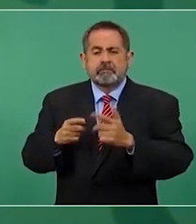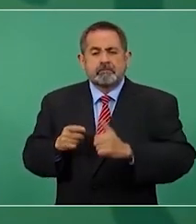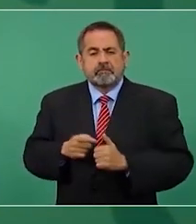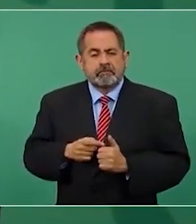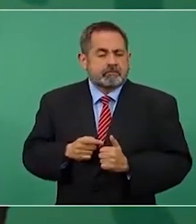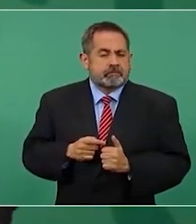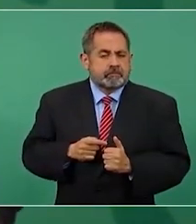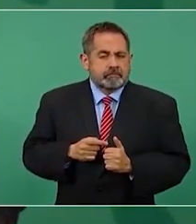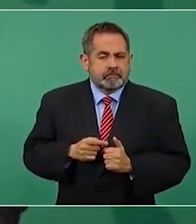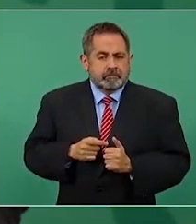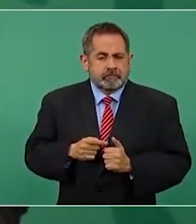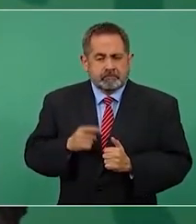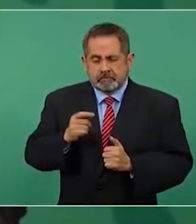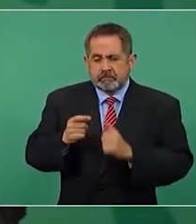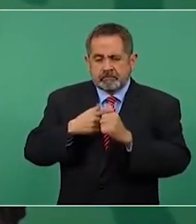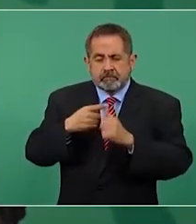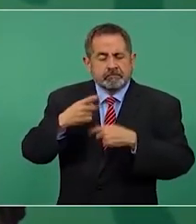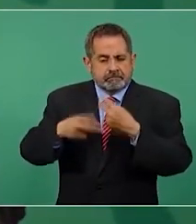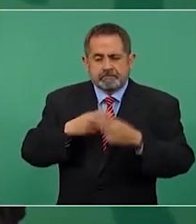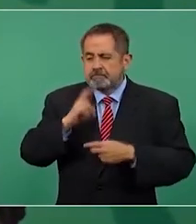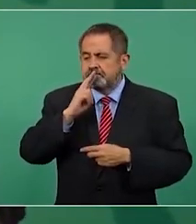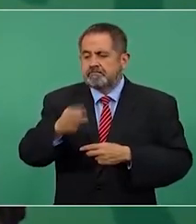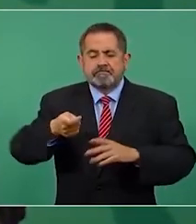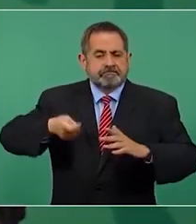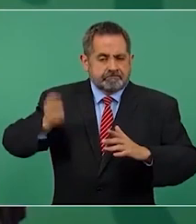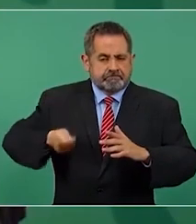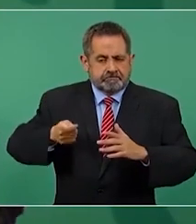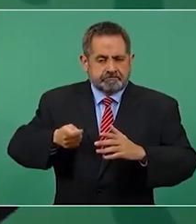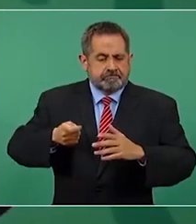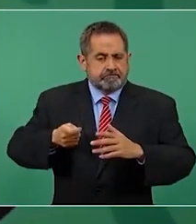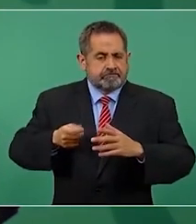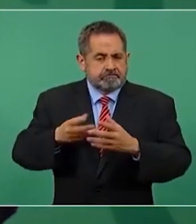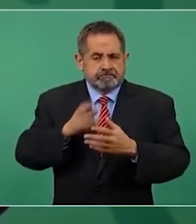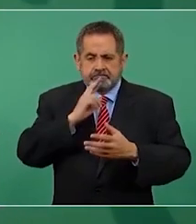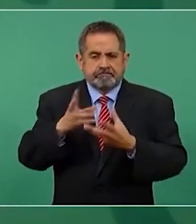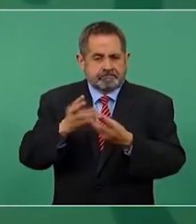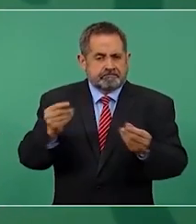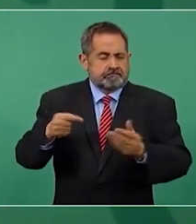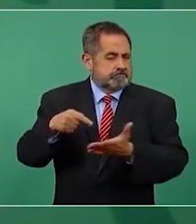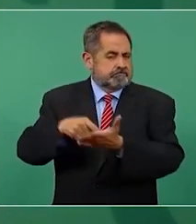resuelvan con